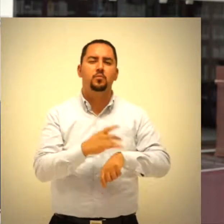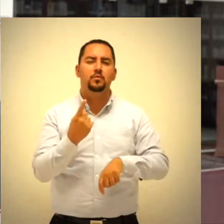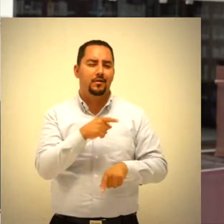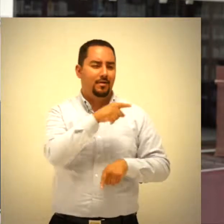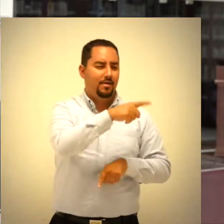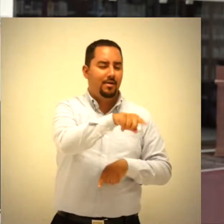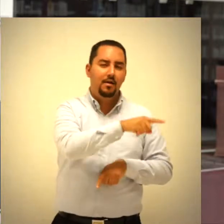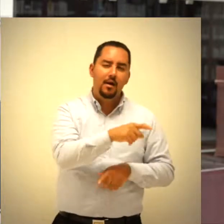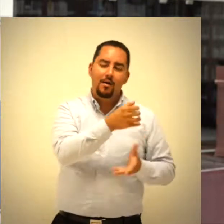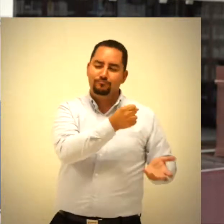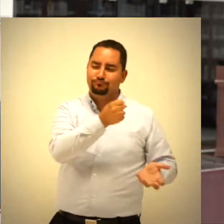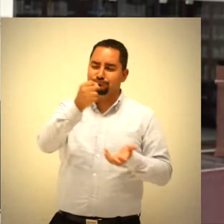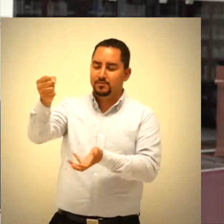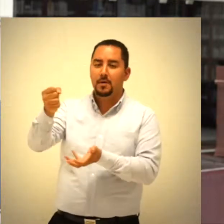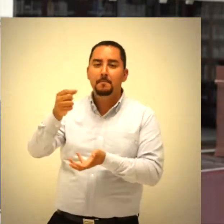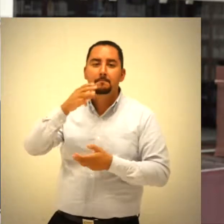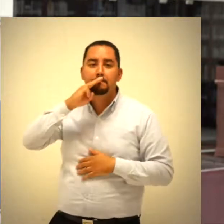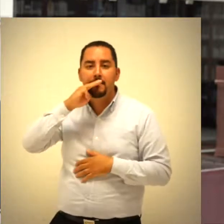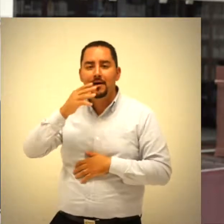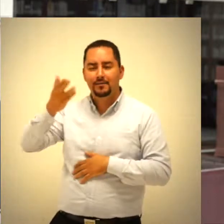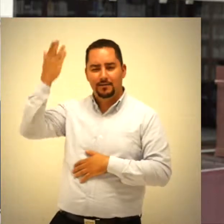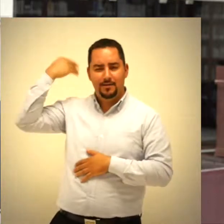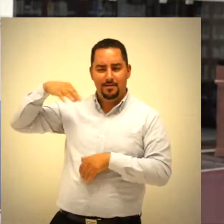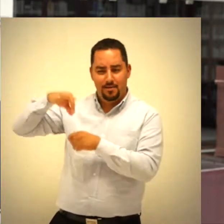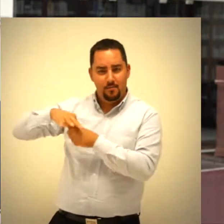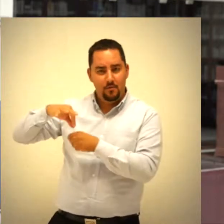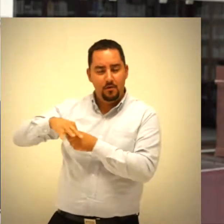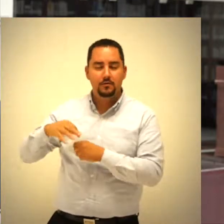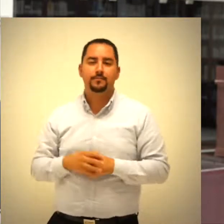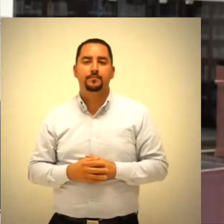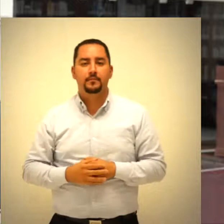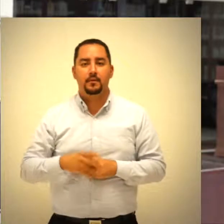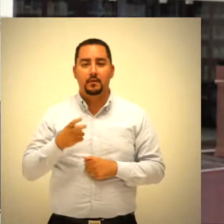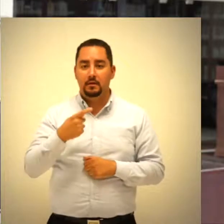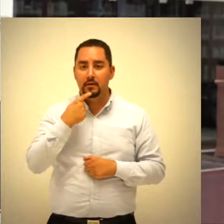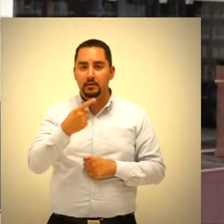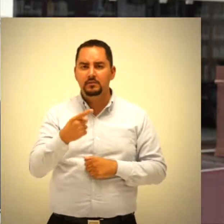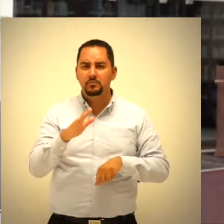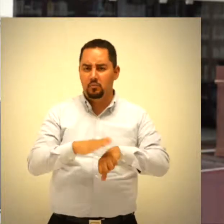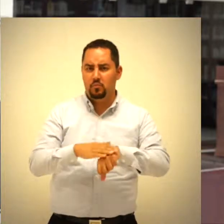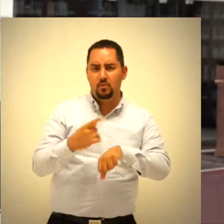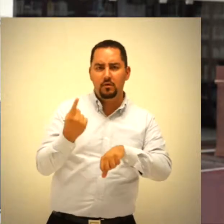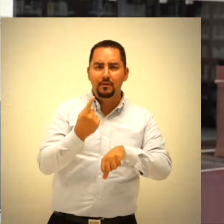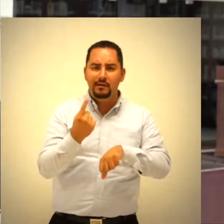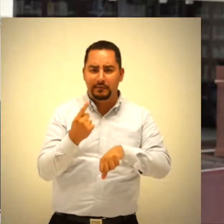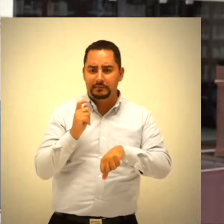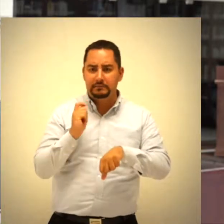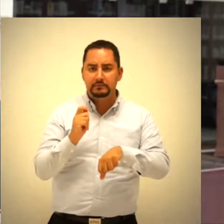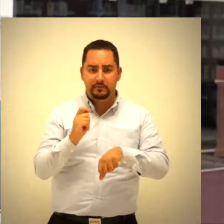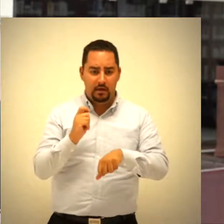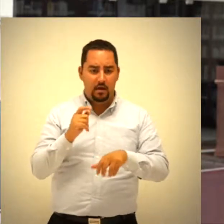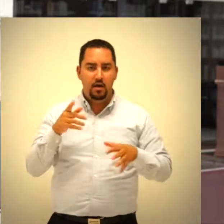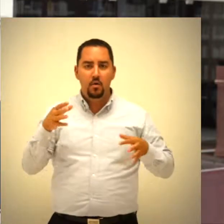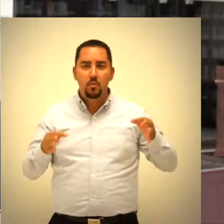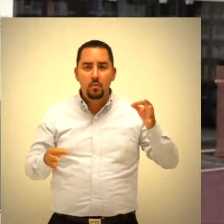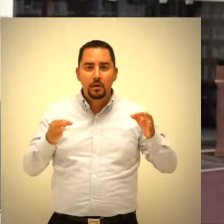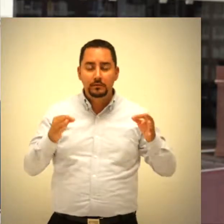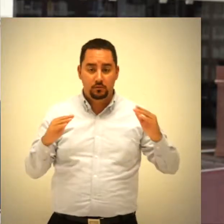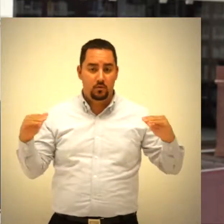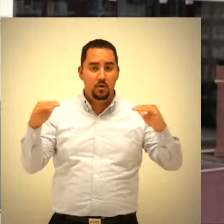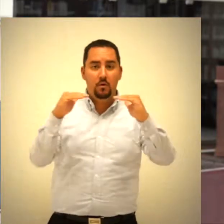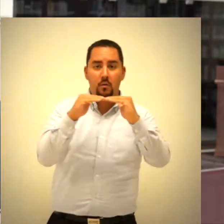costales de maíz durante la pasada campaña electoral. El actor señala que tal hecho trasgrede de los principios de equidad e